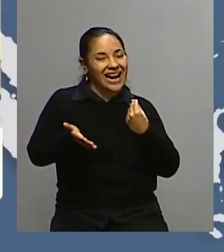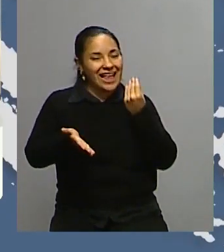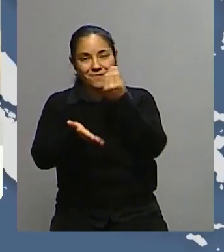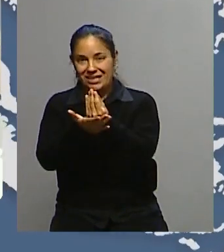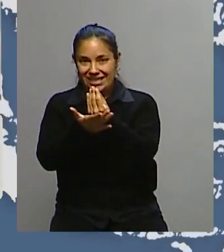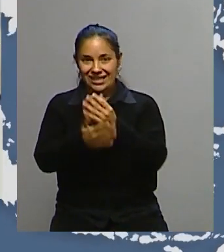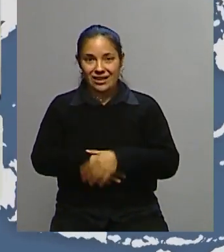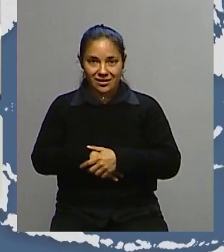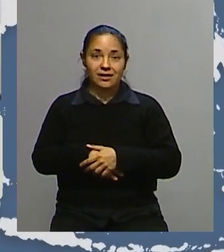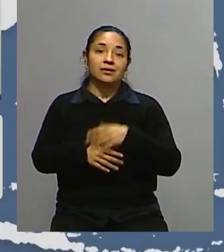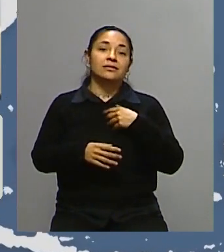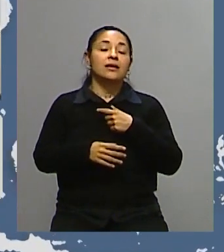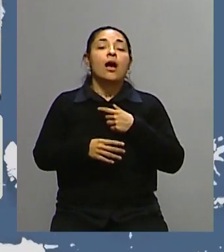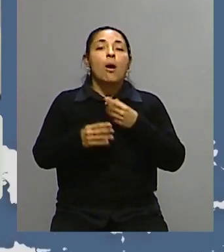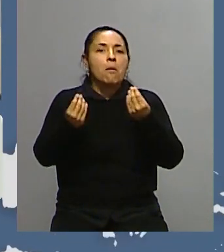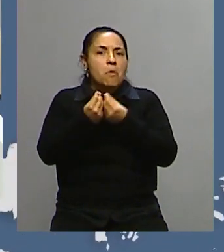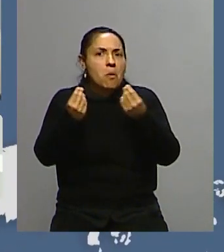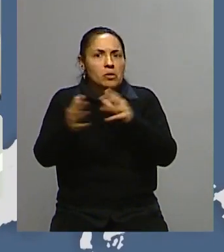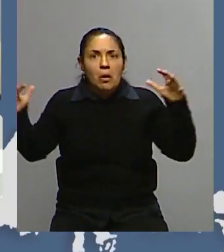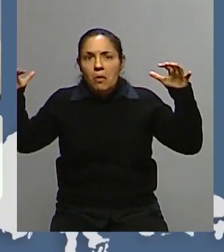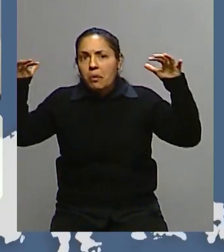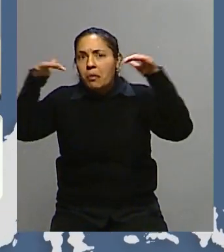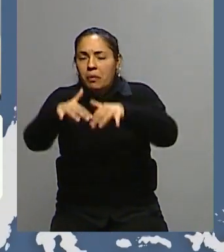van a poder llevar un acompañante cada uno.